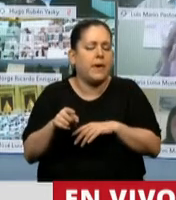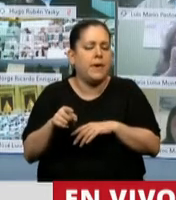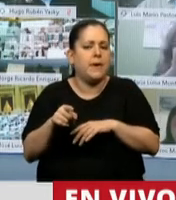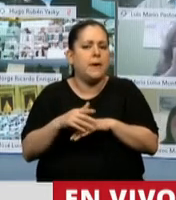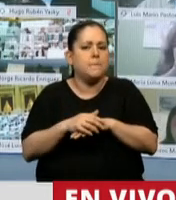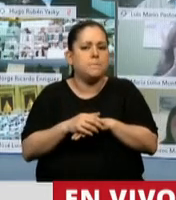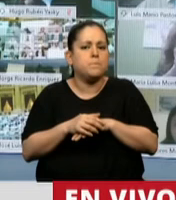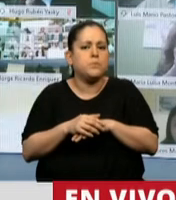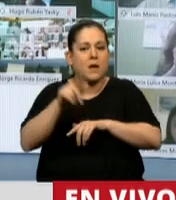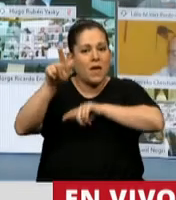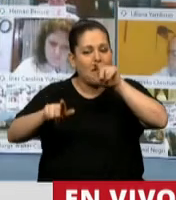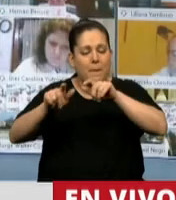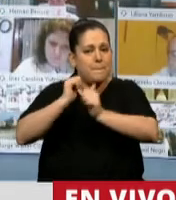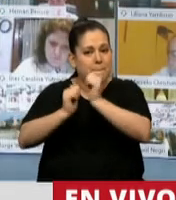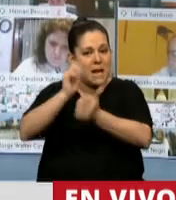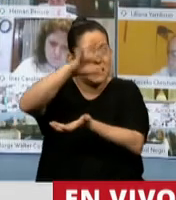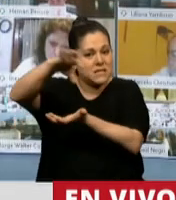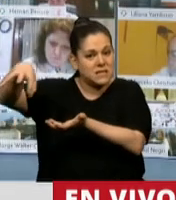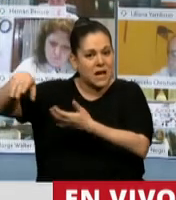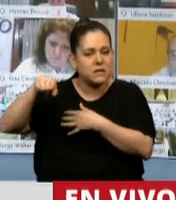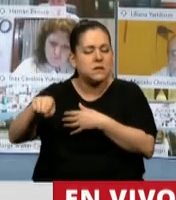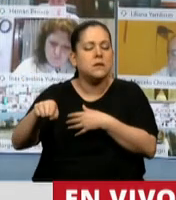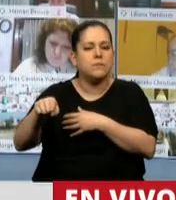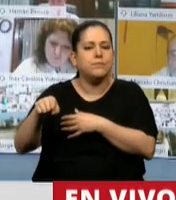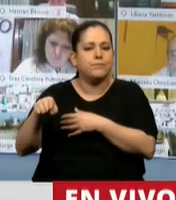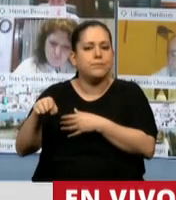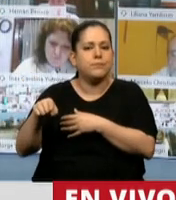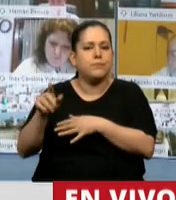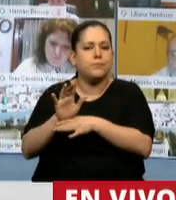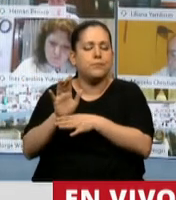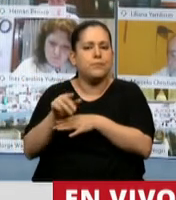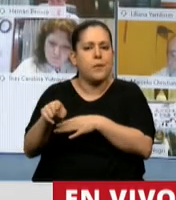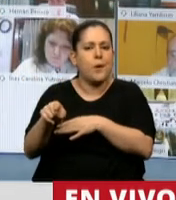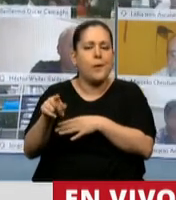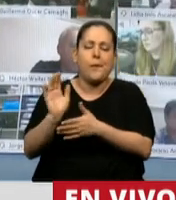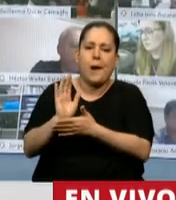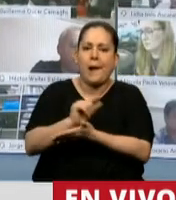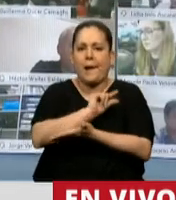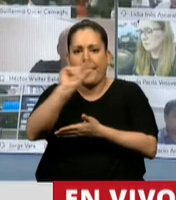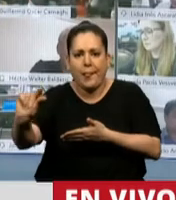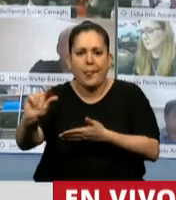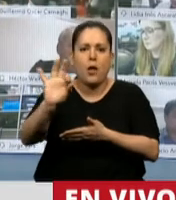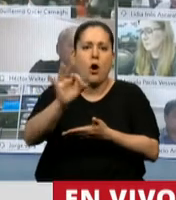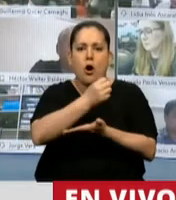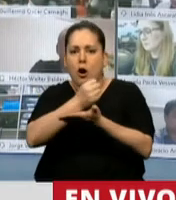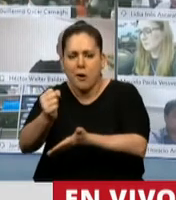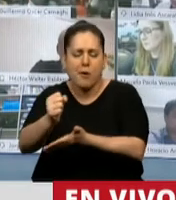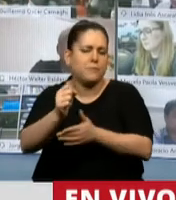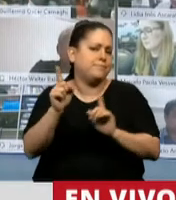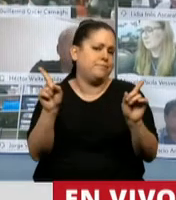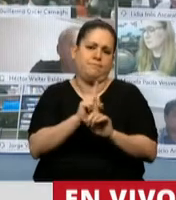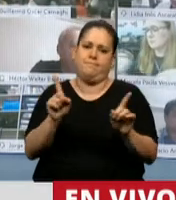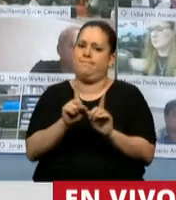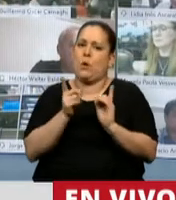esas empresas no se cobijen y no reciban esos beneficios